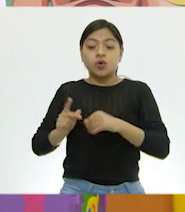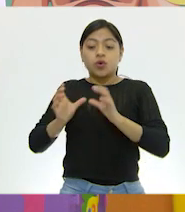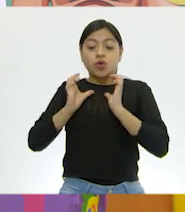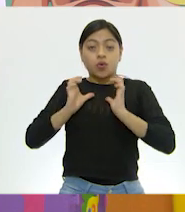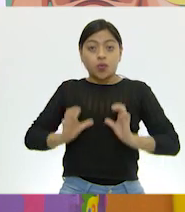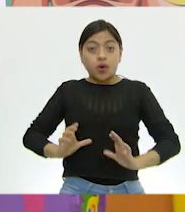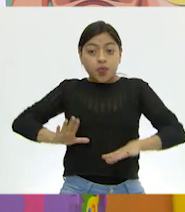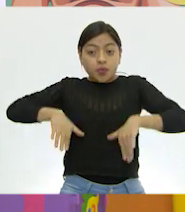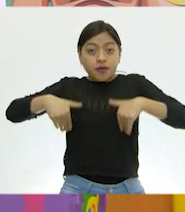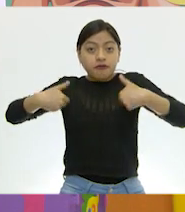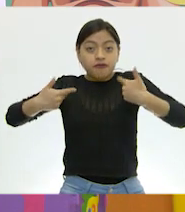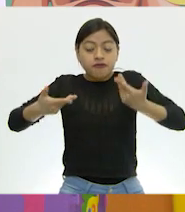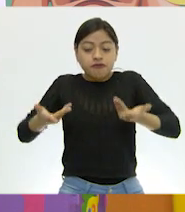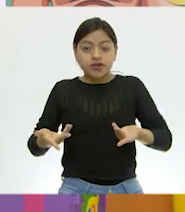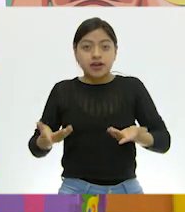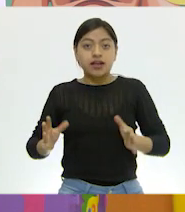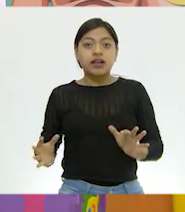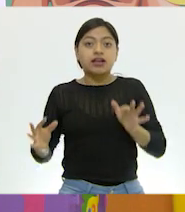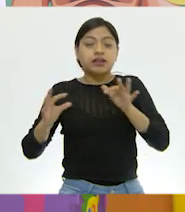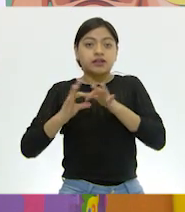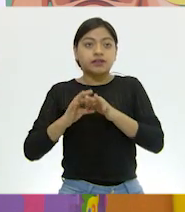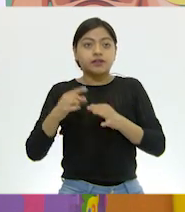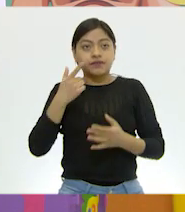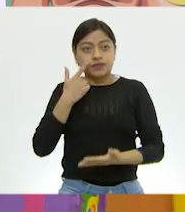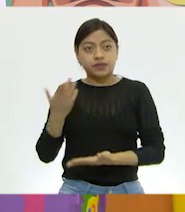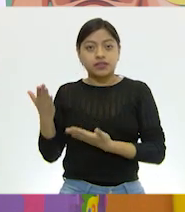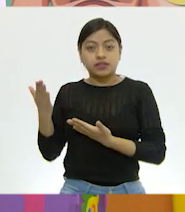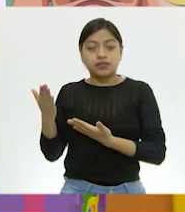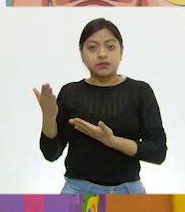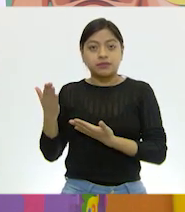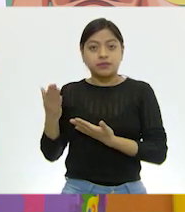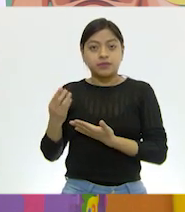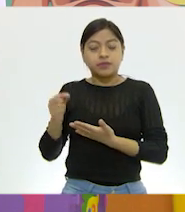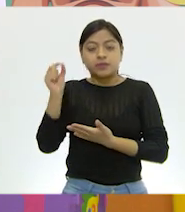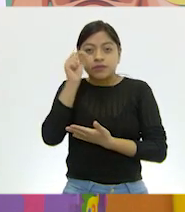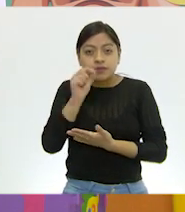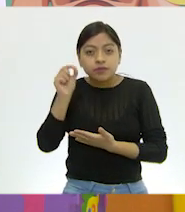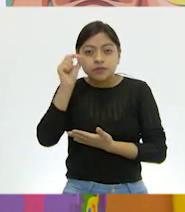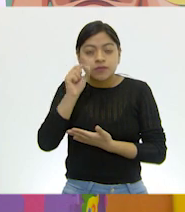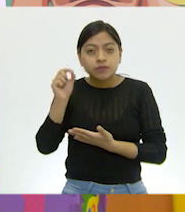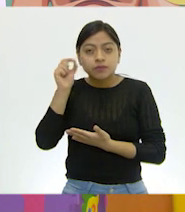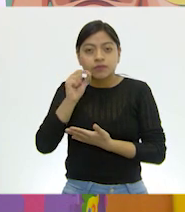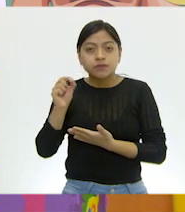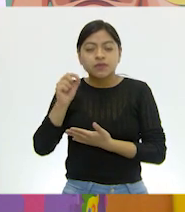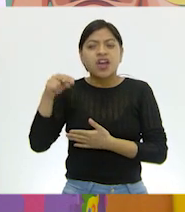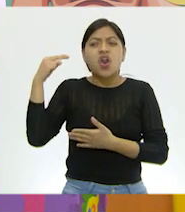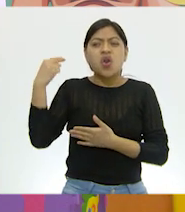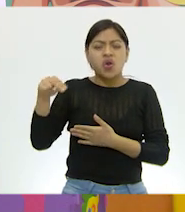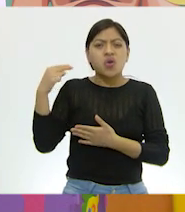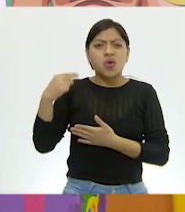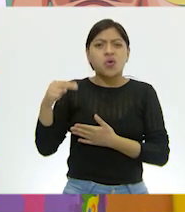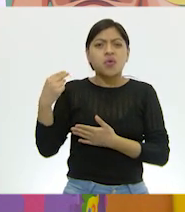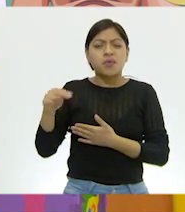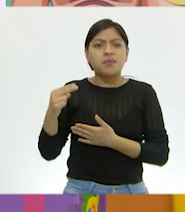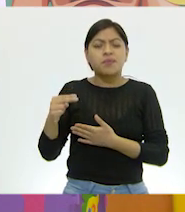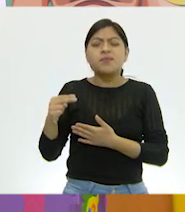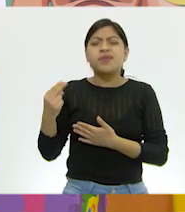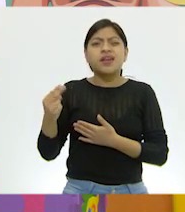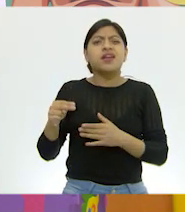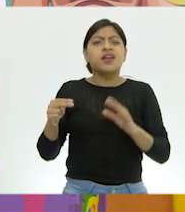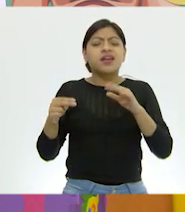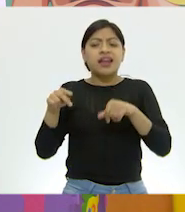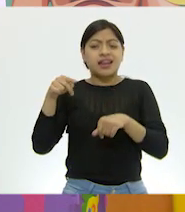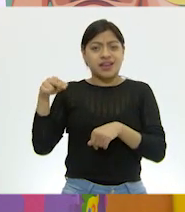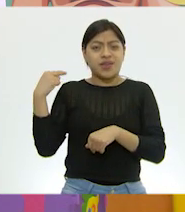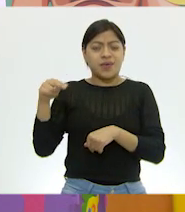cuerpo. ¿Ya viste estos circulitos que estoy haciendo? Sí, sí, sí, sí. Que tenían un nombre muy especial que no estaba muy